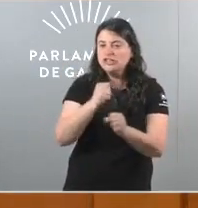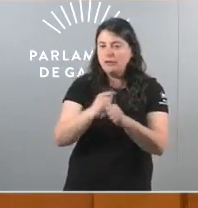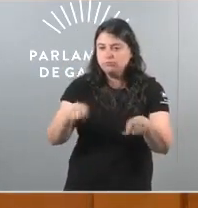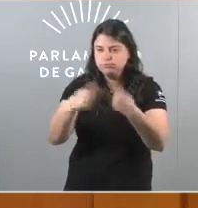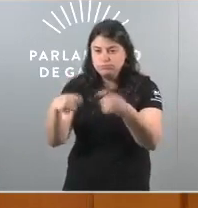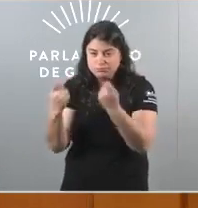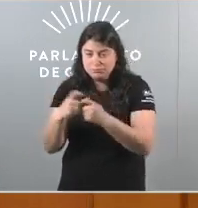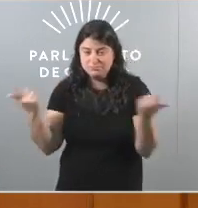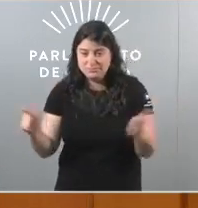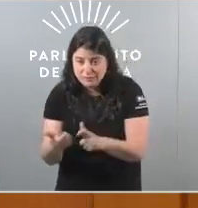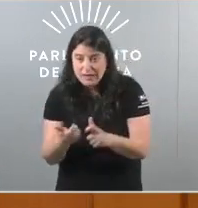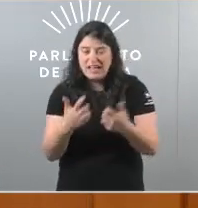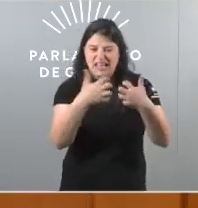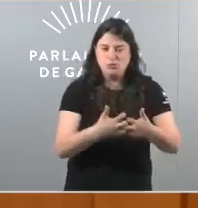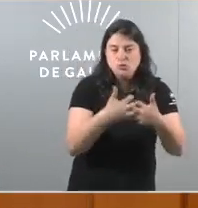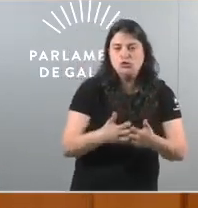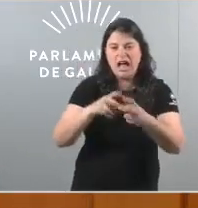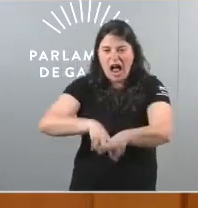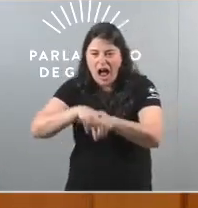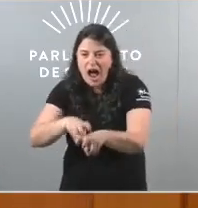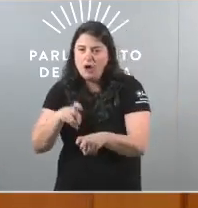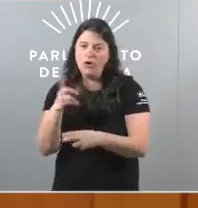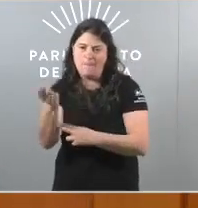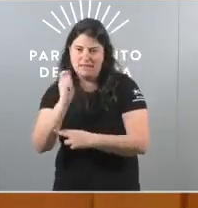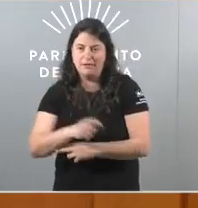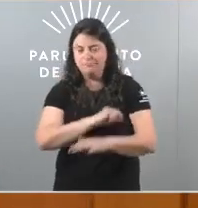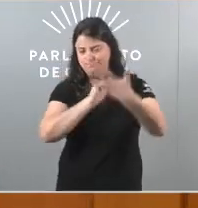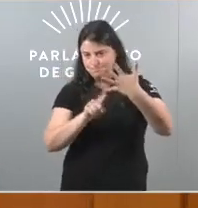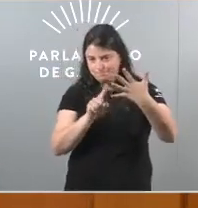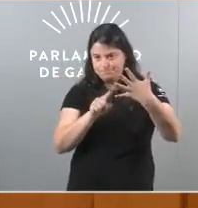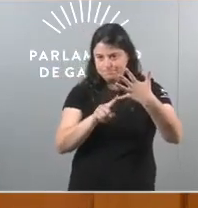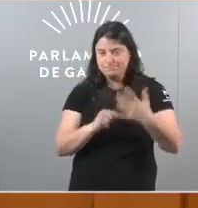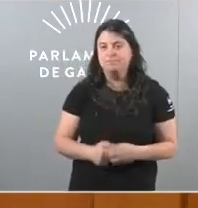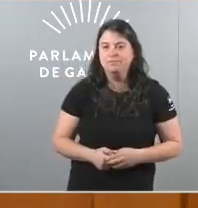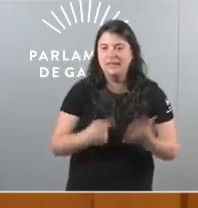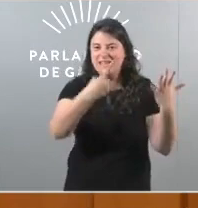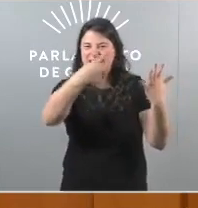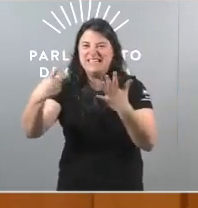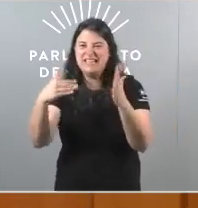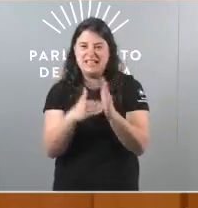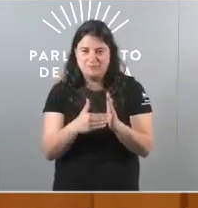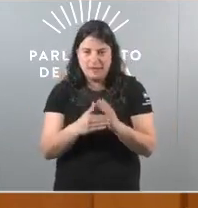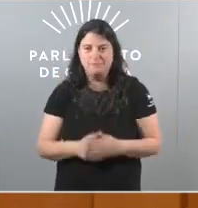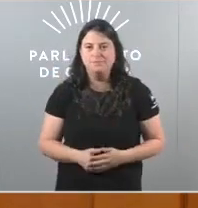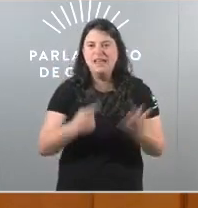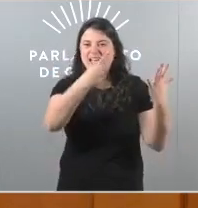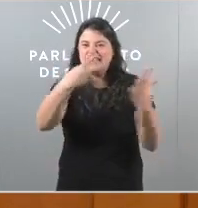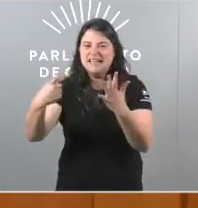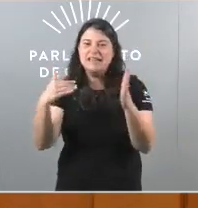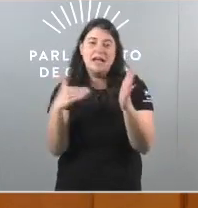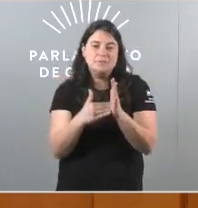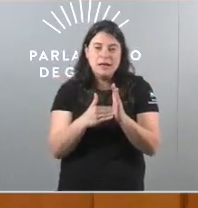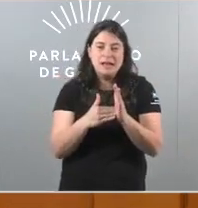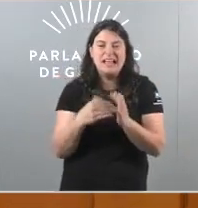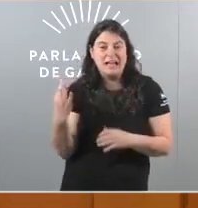industria no agro e na pesca quinta cifra 600.000 600.000 persoas